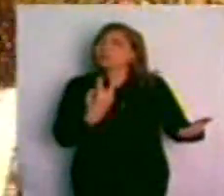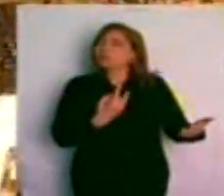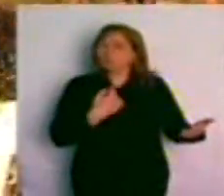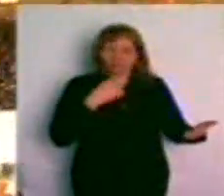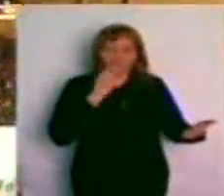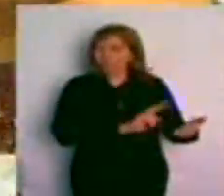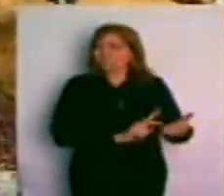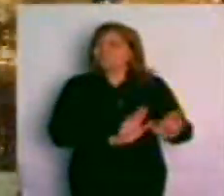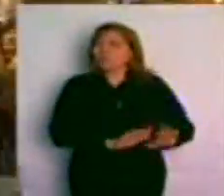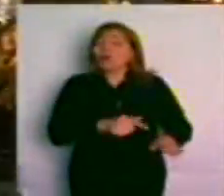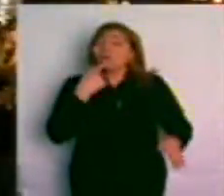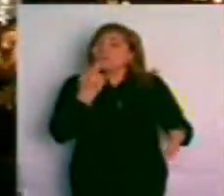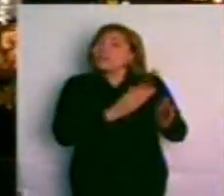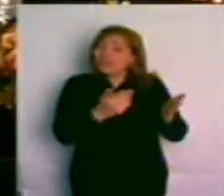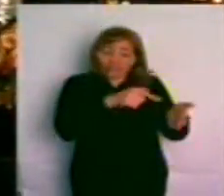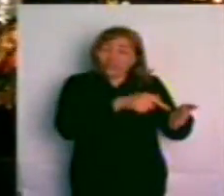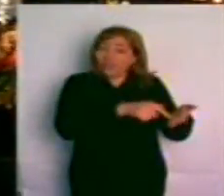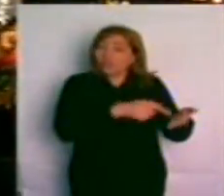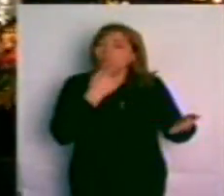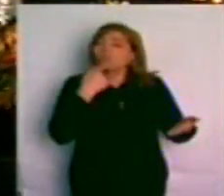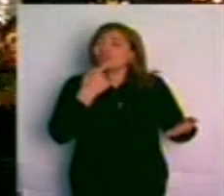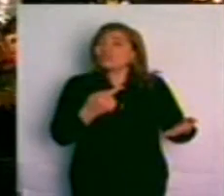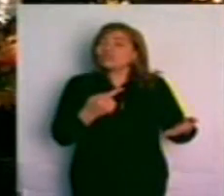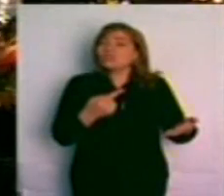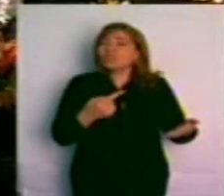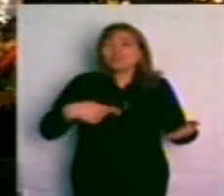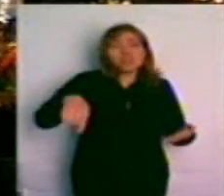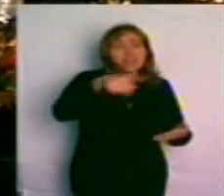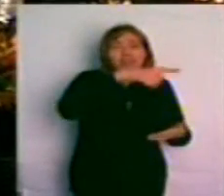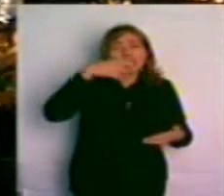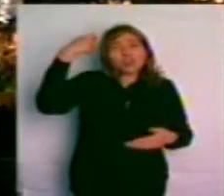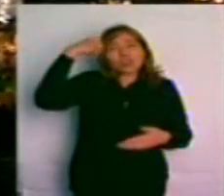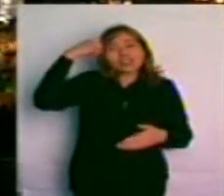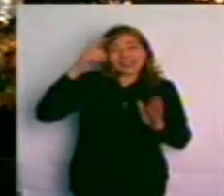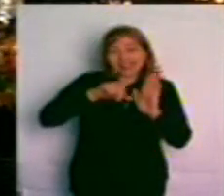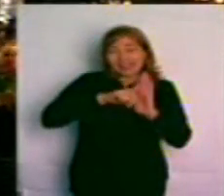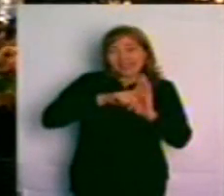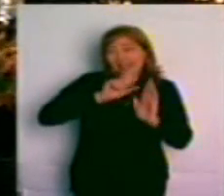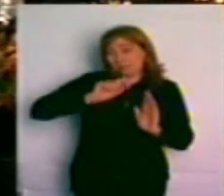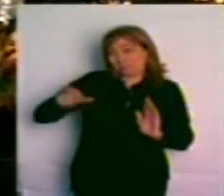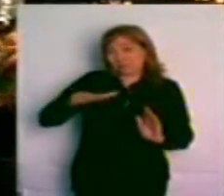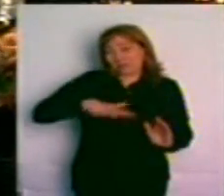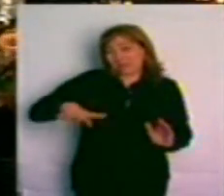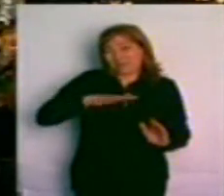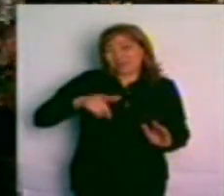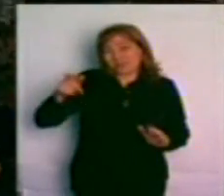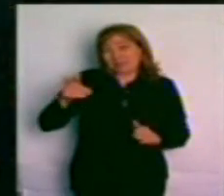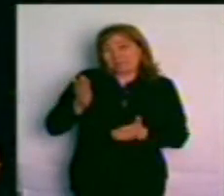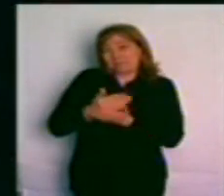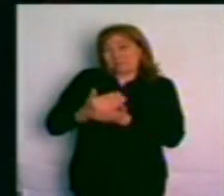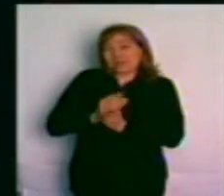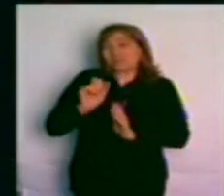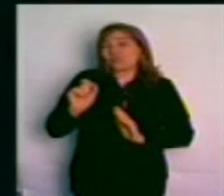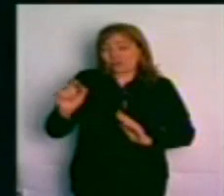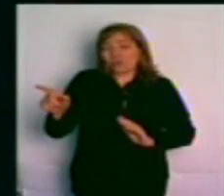ese diario dijo que los concejales de su partido, que representan la fuerza de